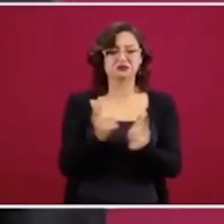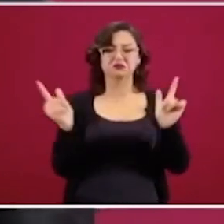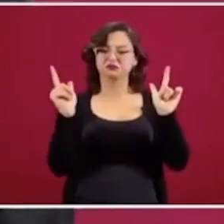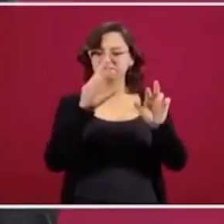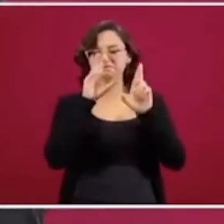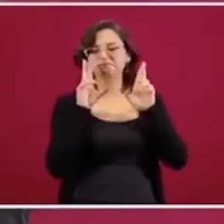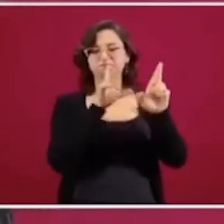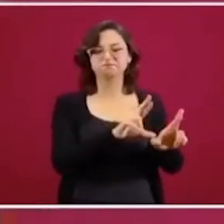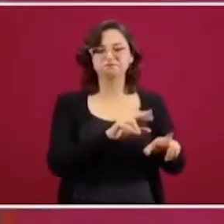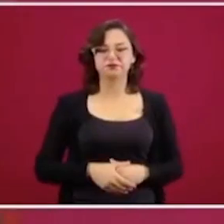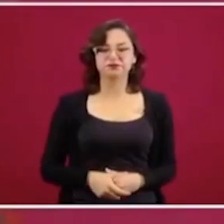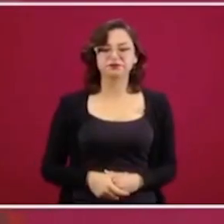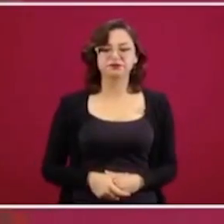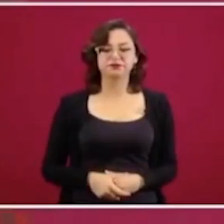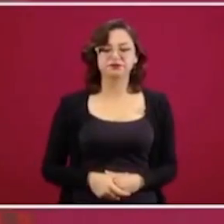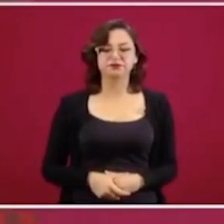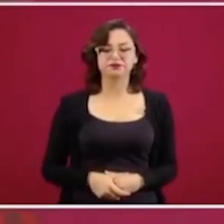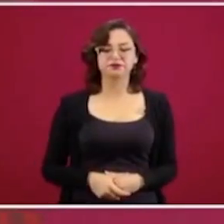expresión.